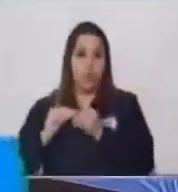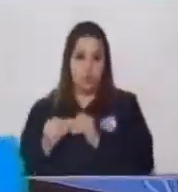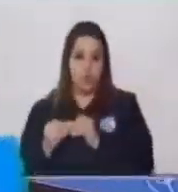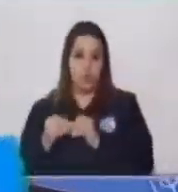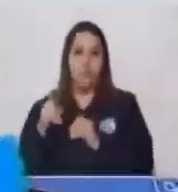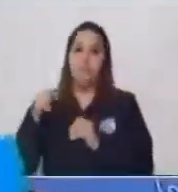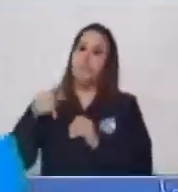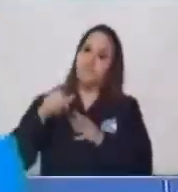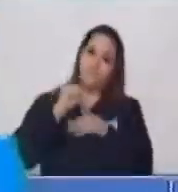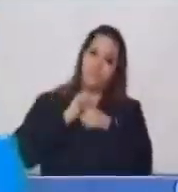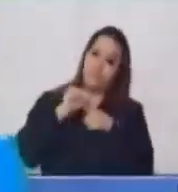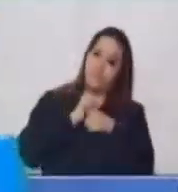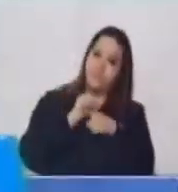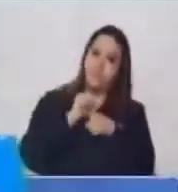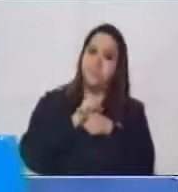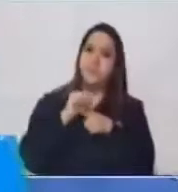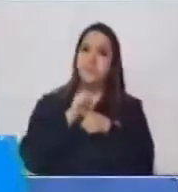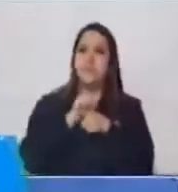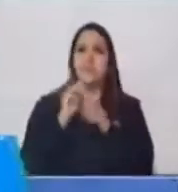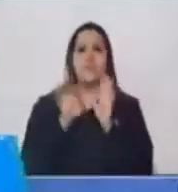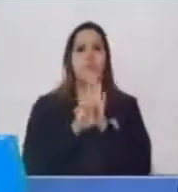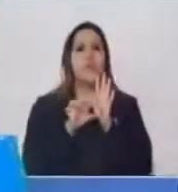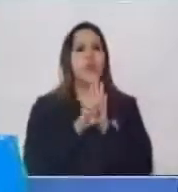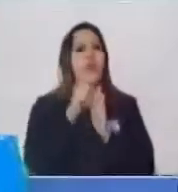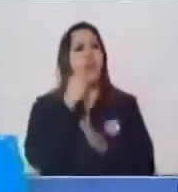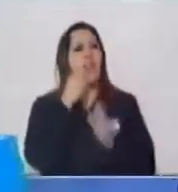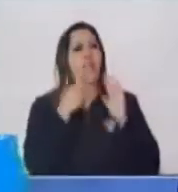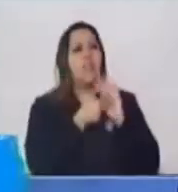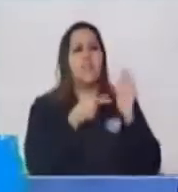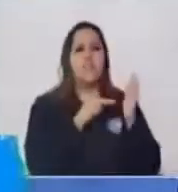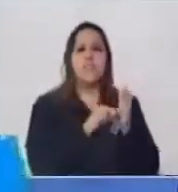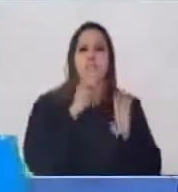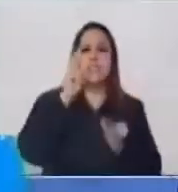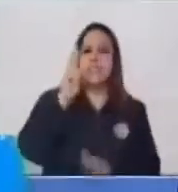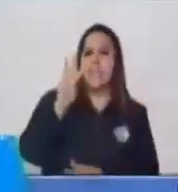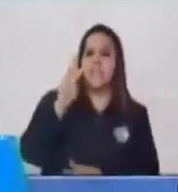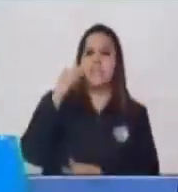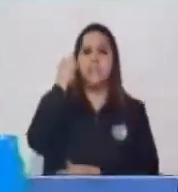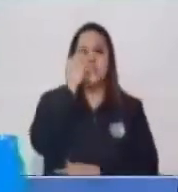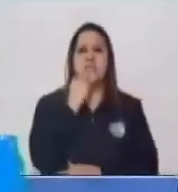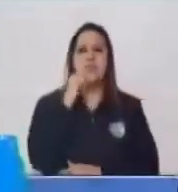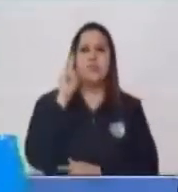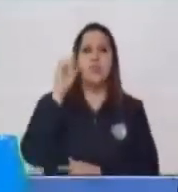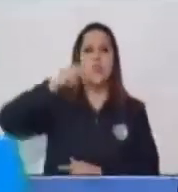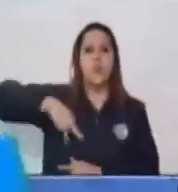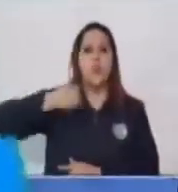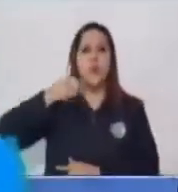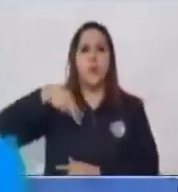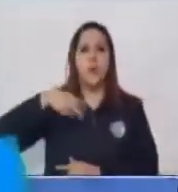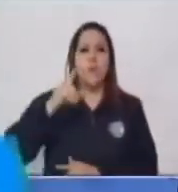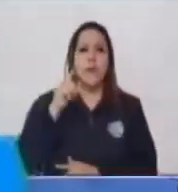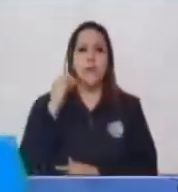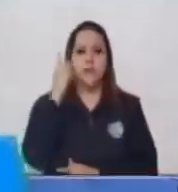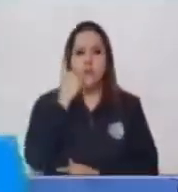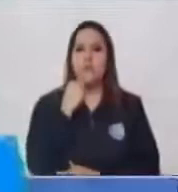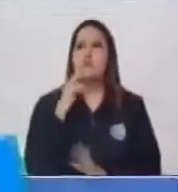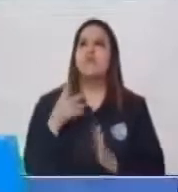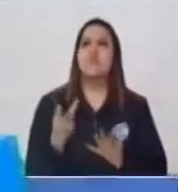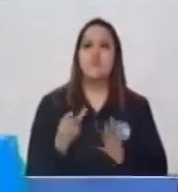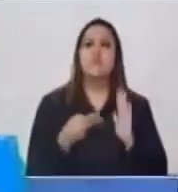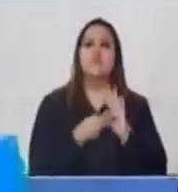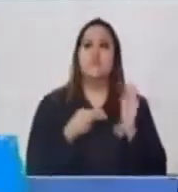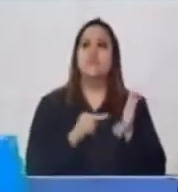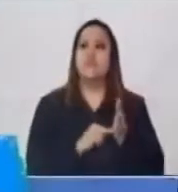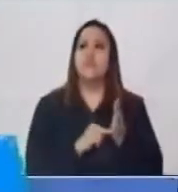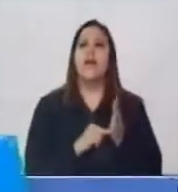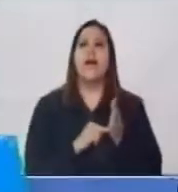repasar Cuando dice de 3 sumandos quiere decir que tiene acá hay 6 números, ¿verdad?